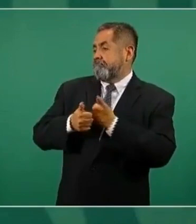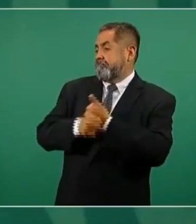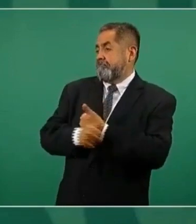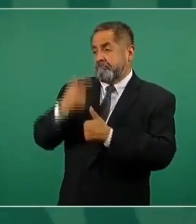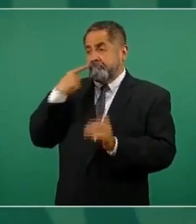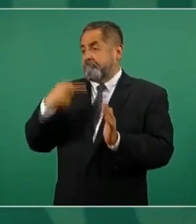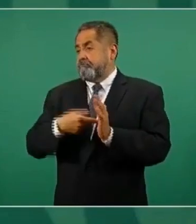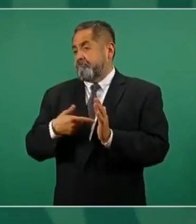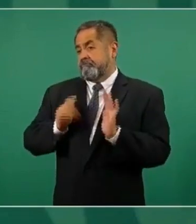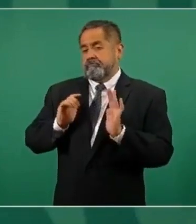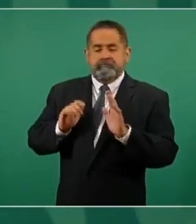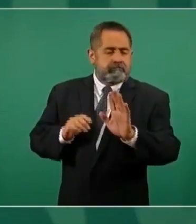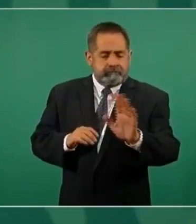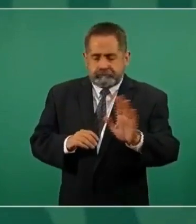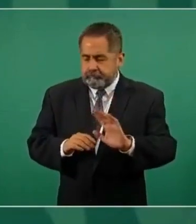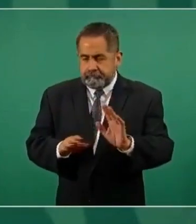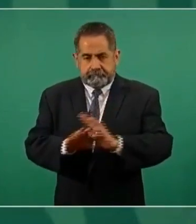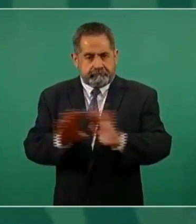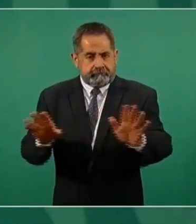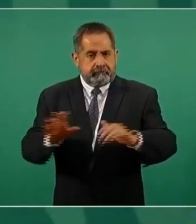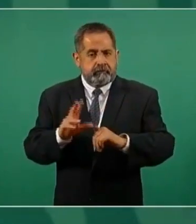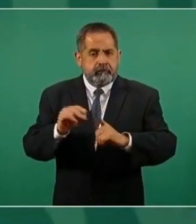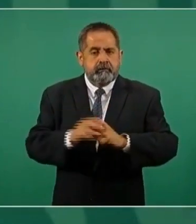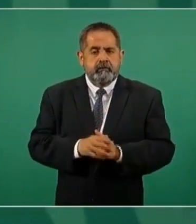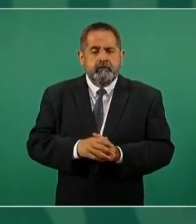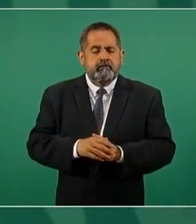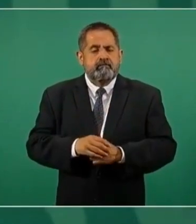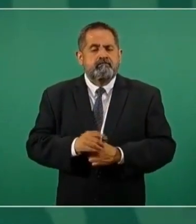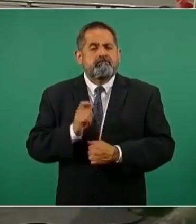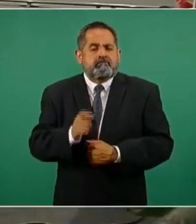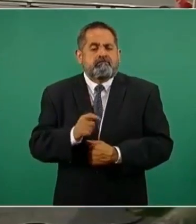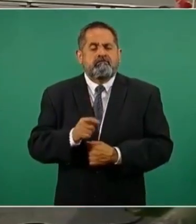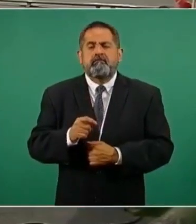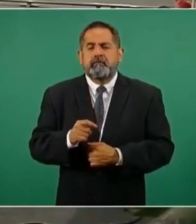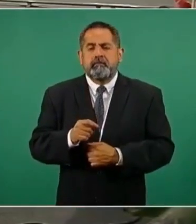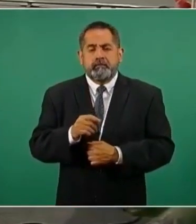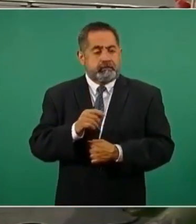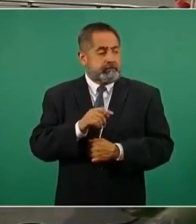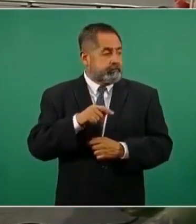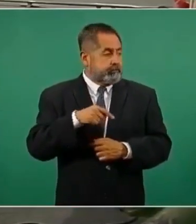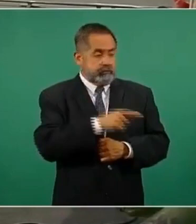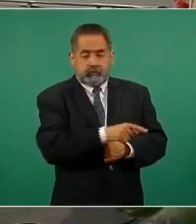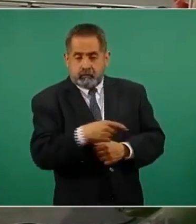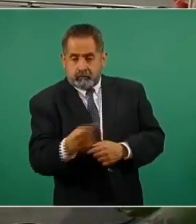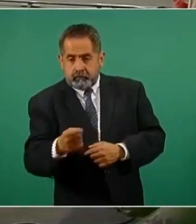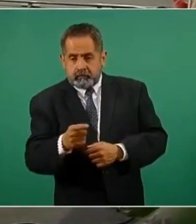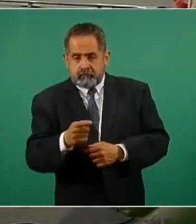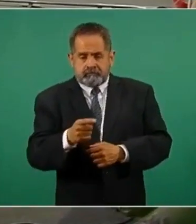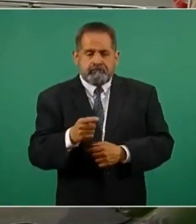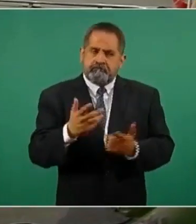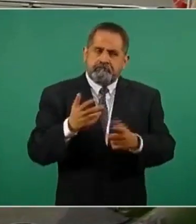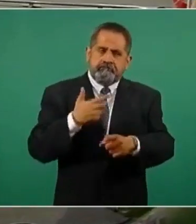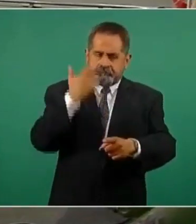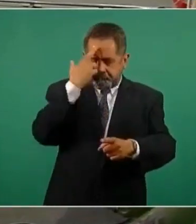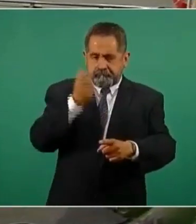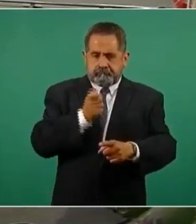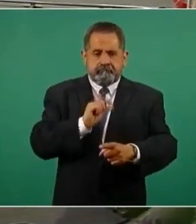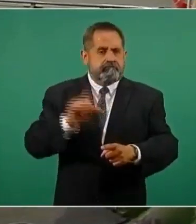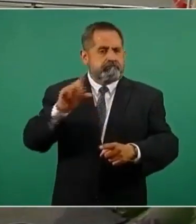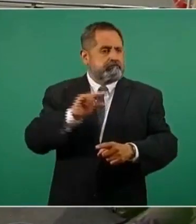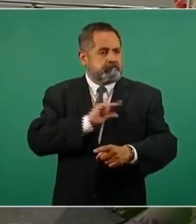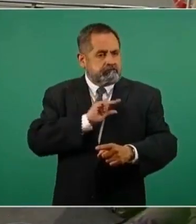Pero al mismo tiempo vamos a decir que la subcontratación especializada, la que tiene una razón, la que crea